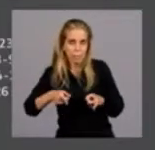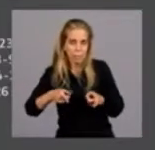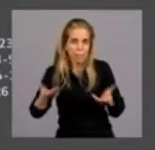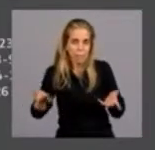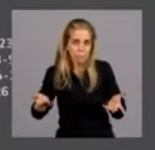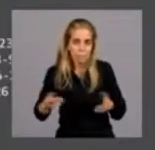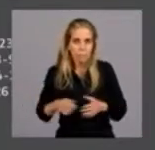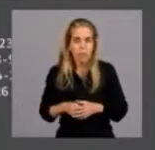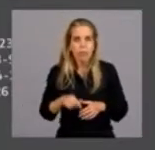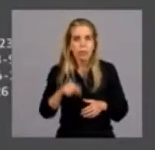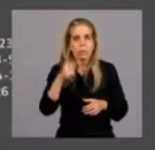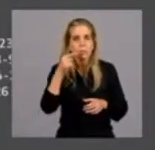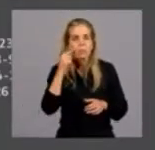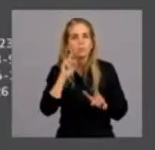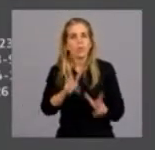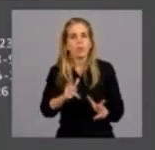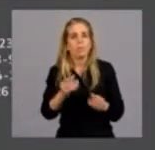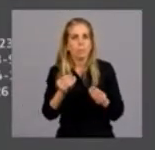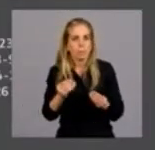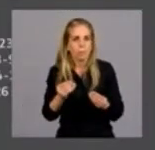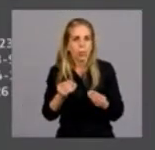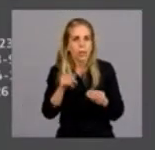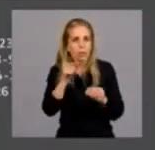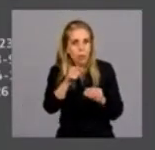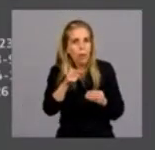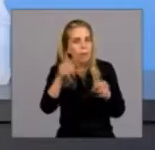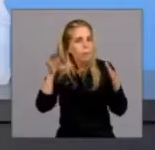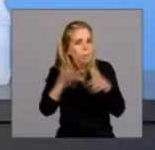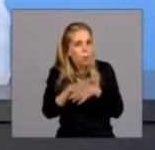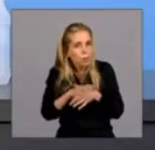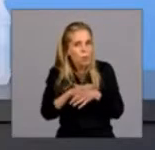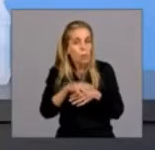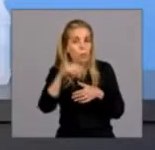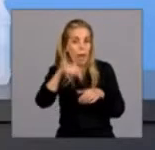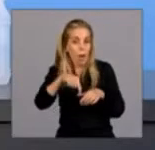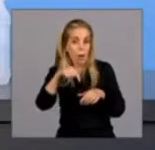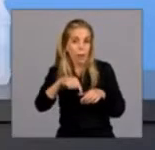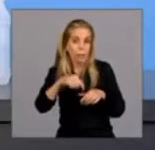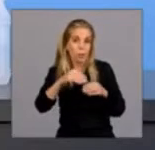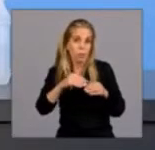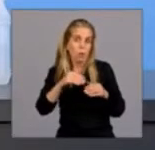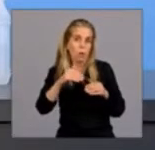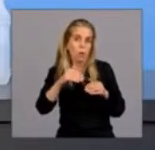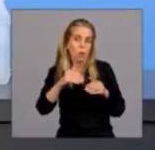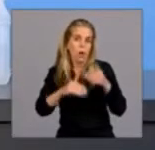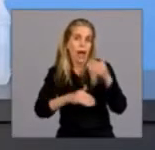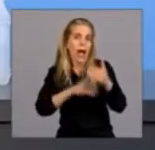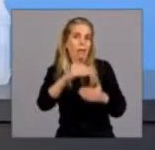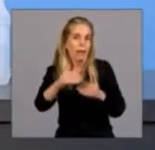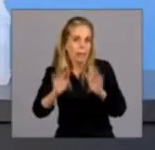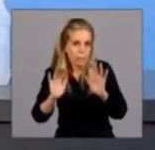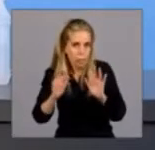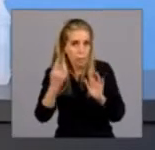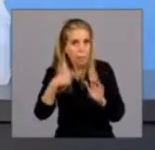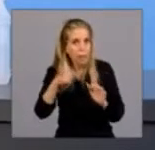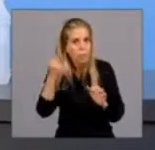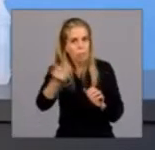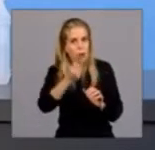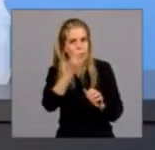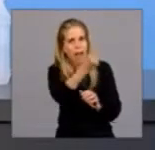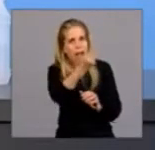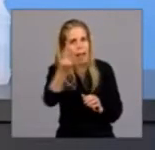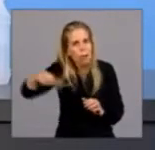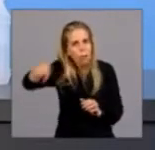Entonces, yo marco esto porque ahora vamos a dar un paso más, pero es muy importante la responsabilidad social,